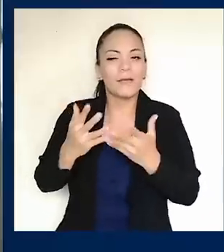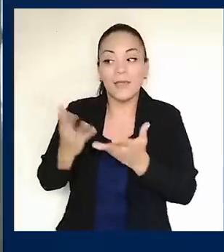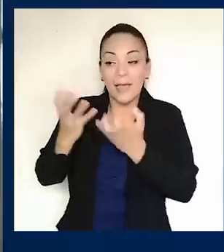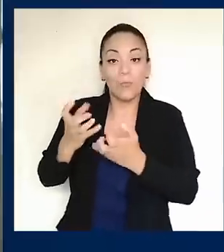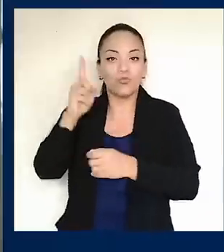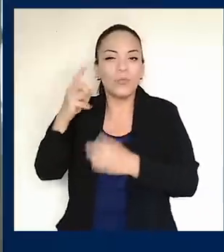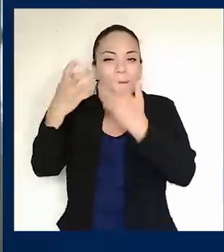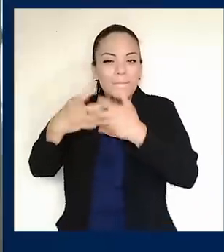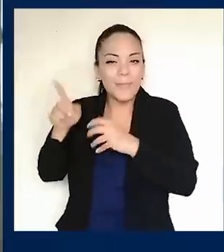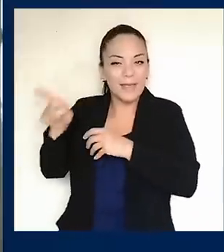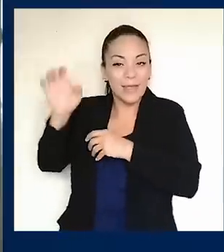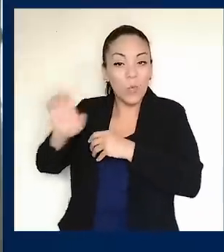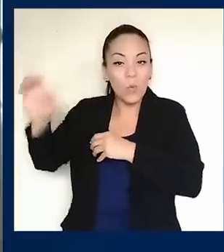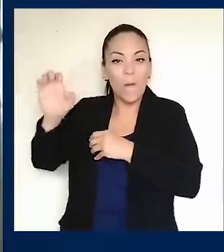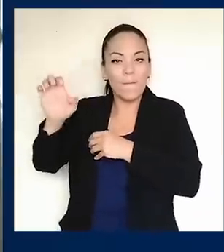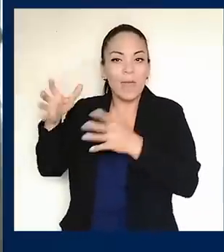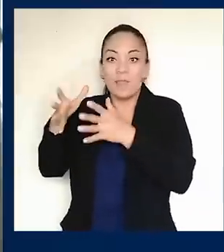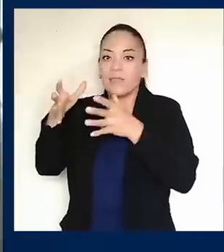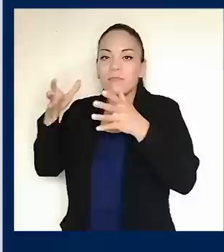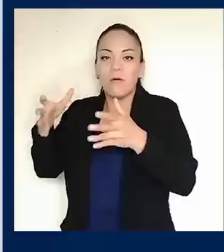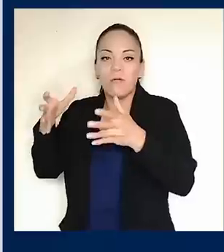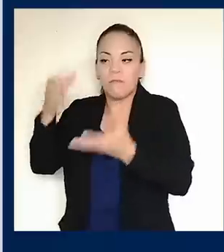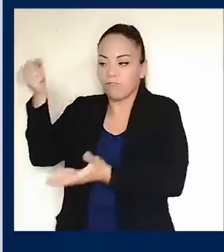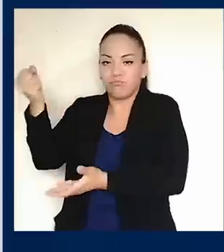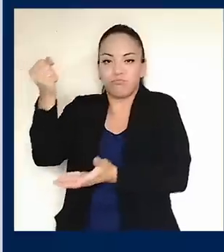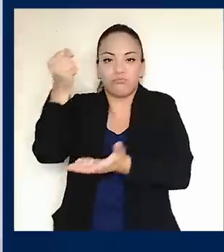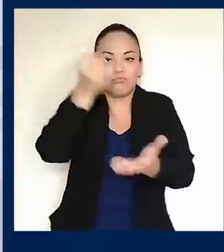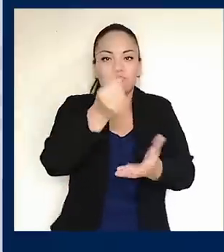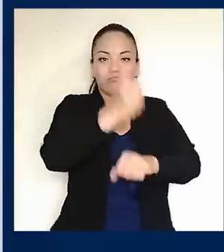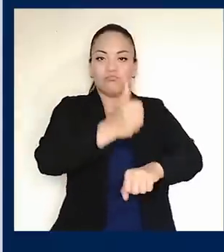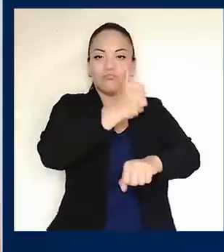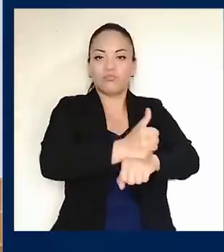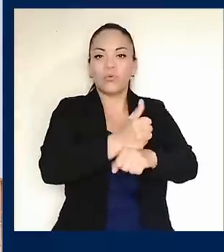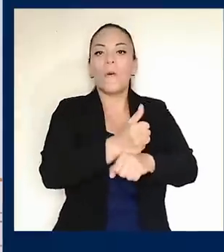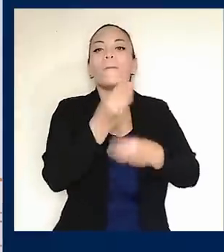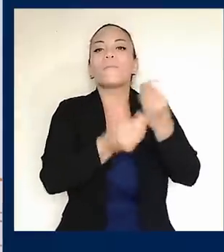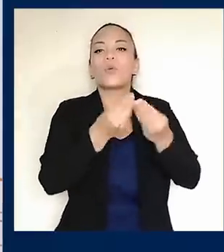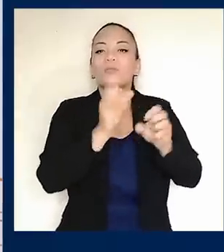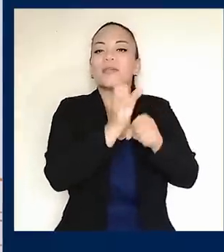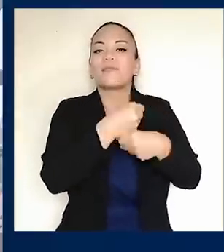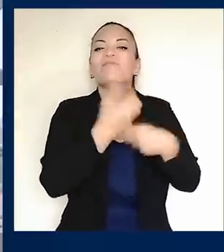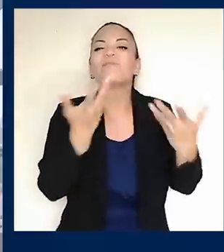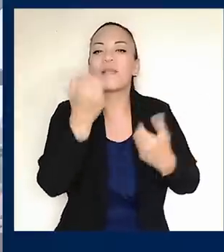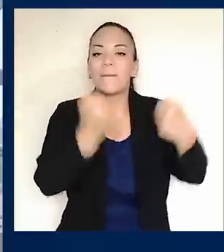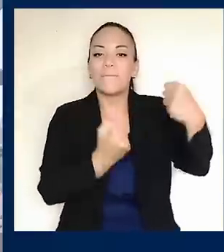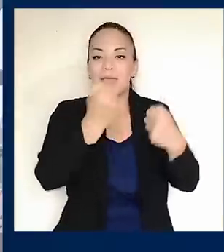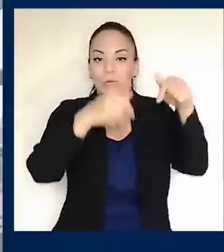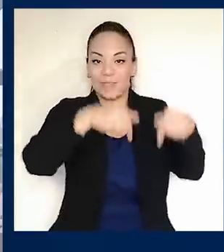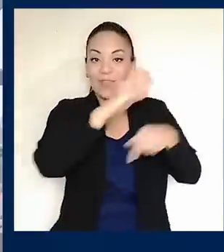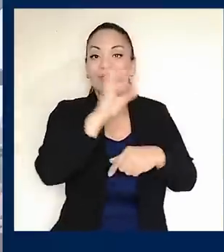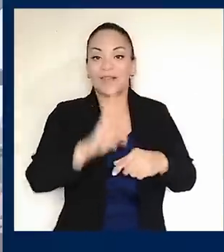una gran compañía europea haga una enorme inversión para producir vehículos en Costa Rica. Dios